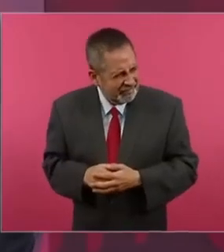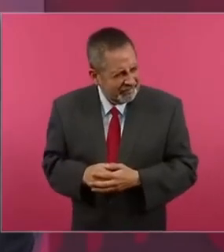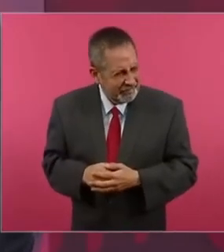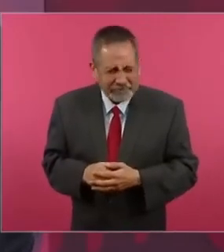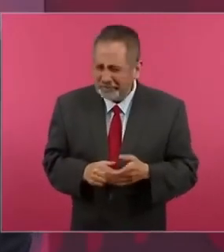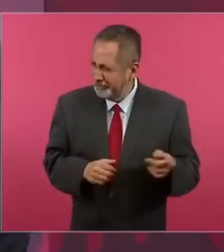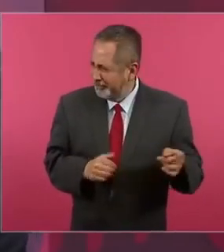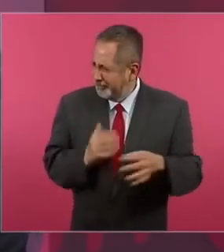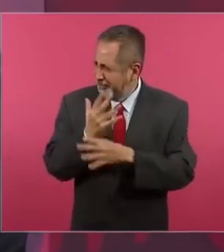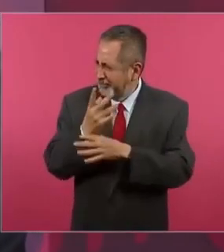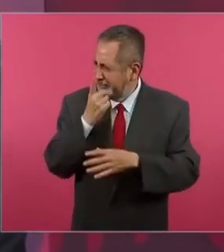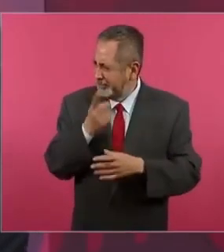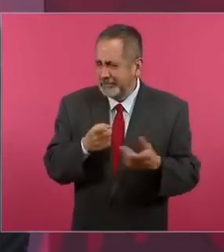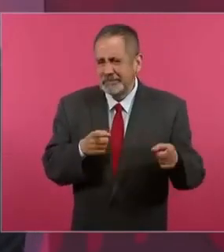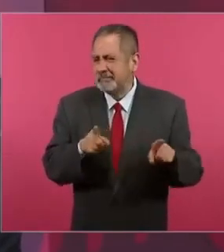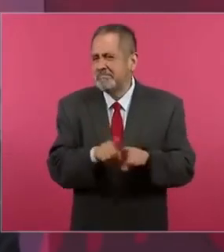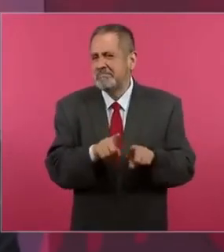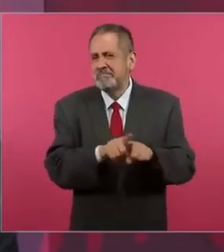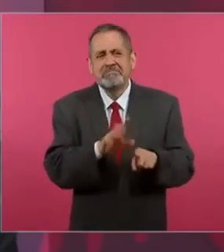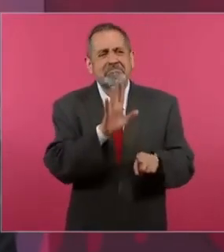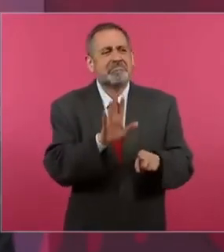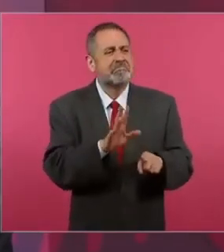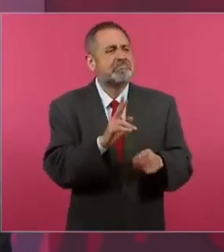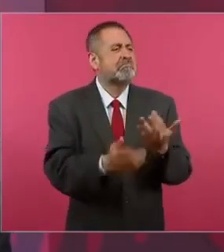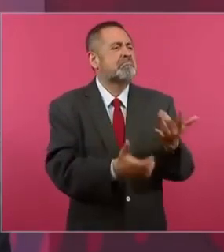a destruirlos,